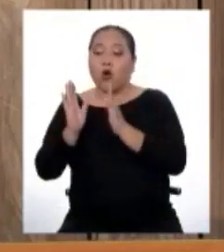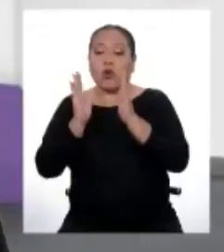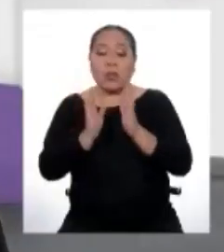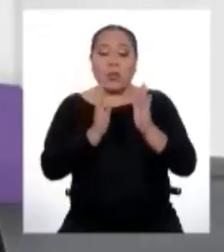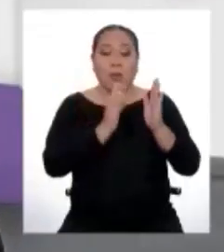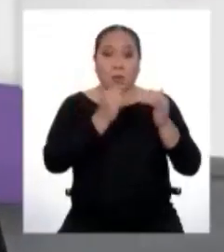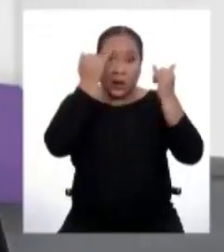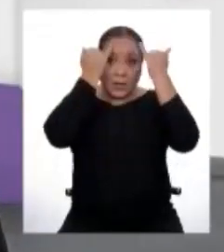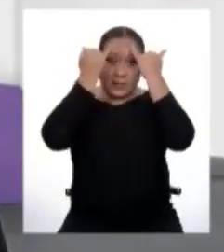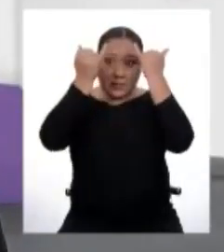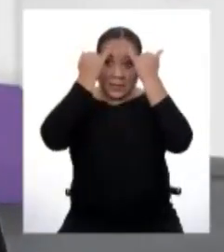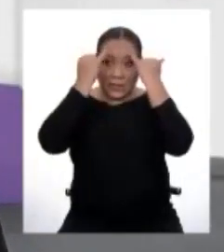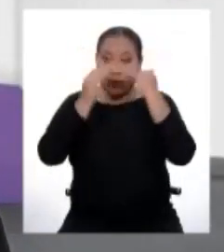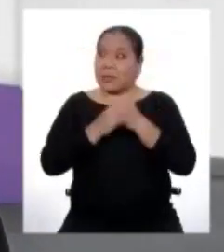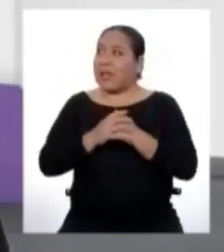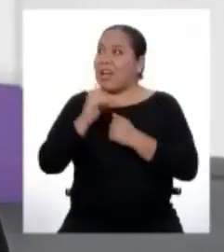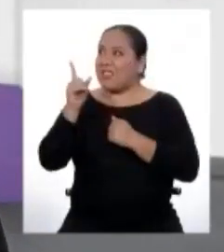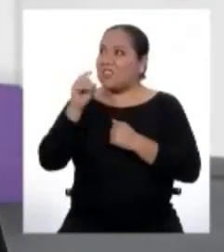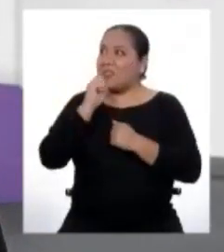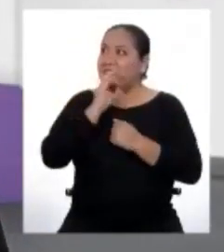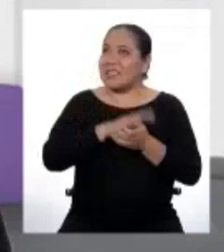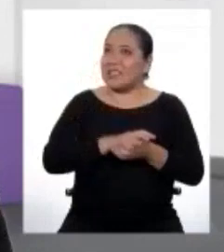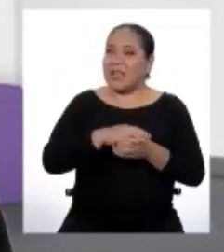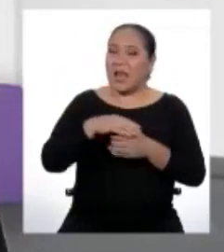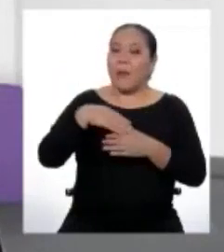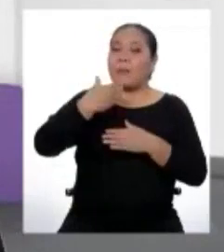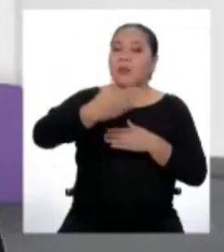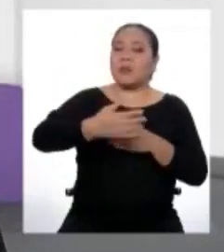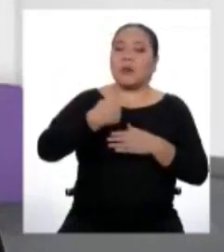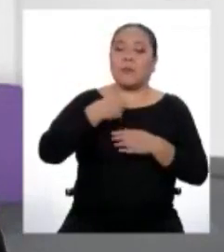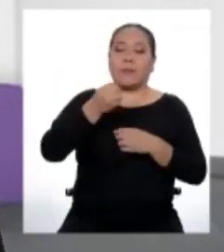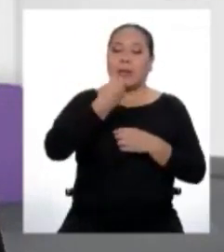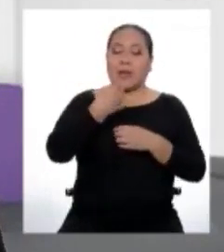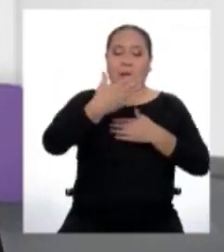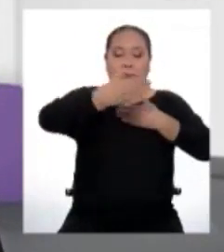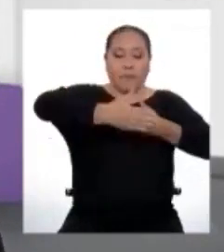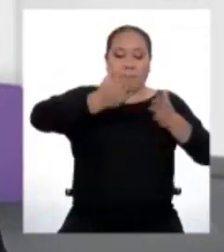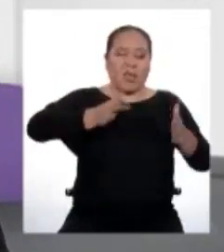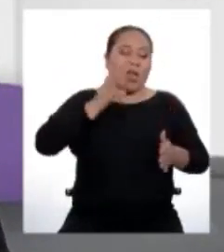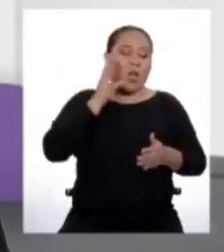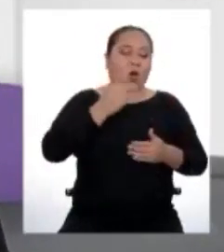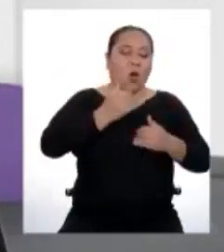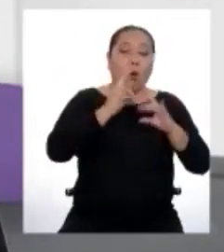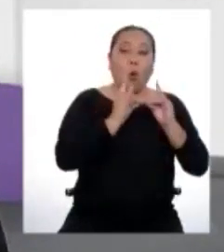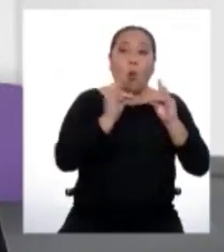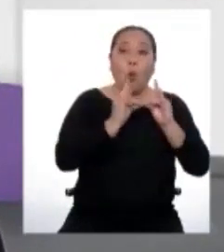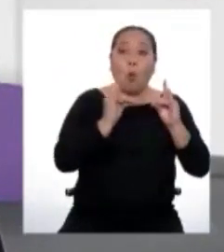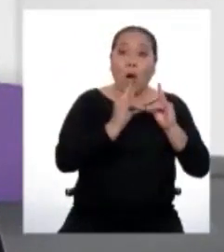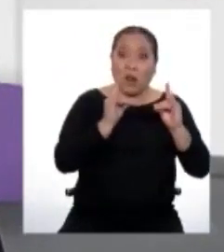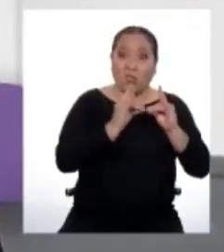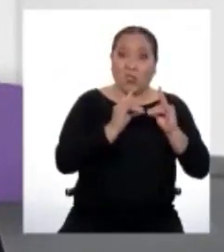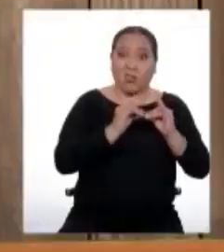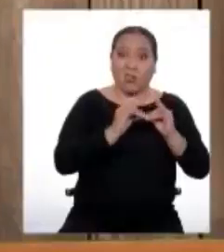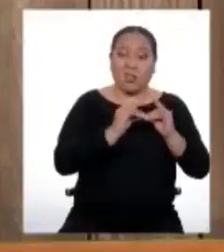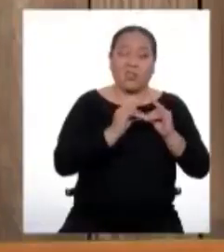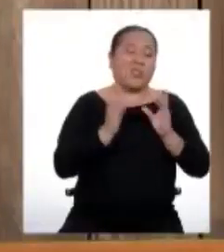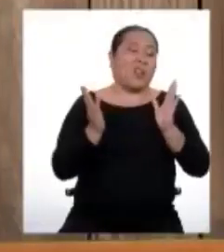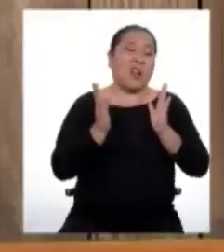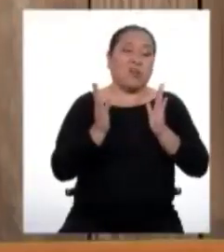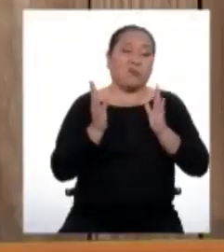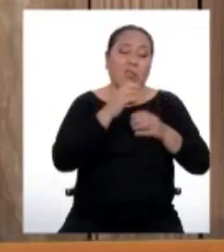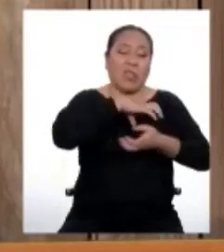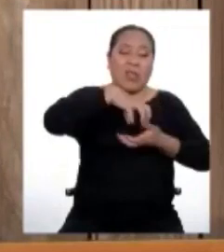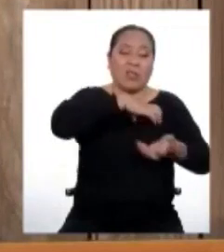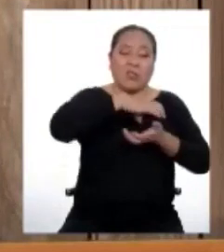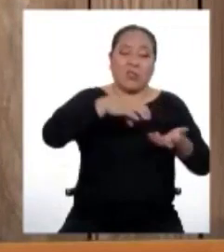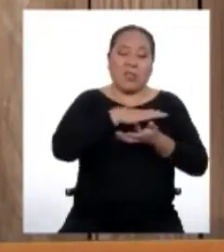ideas. Voy a decir eso la próxima vez que me digan que mi cuarto está desordenado. Que es más importante ordenar mis ideas. Está muy